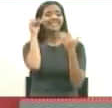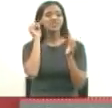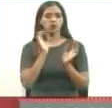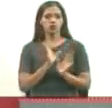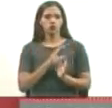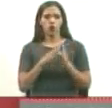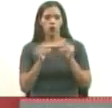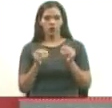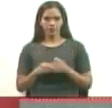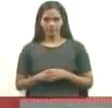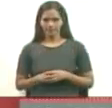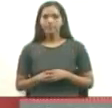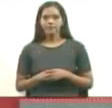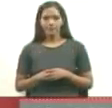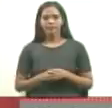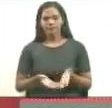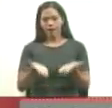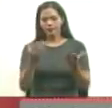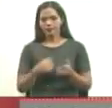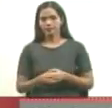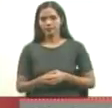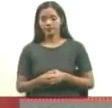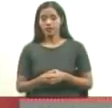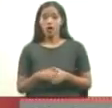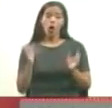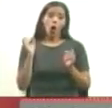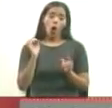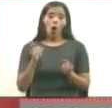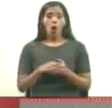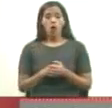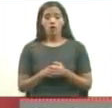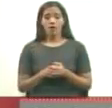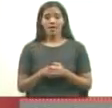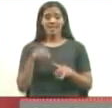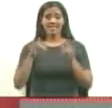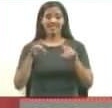O que, o que Pompeo, no, Pompeo es vecino de nosotros.